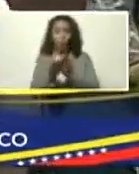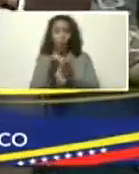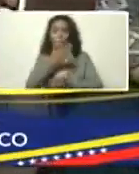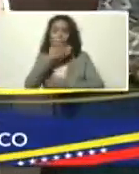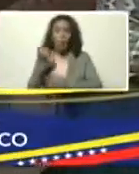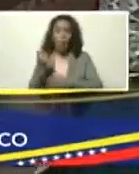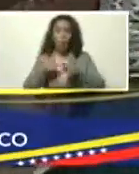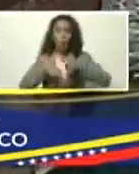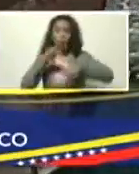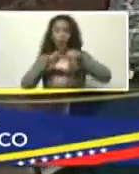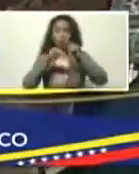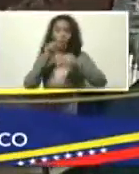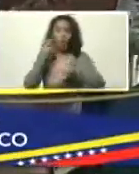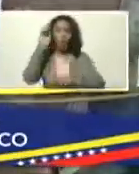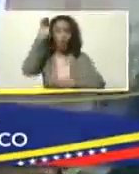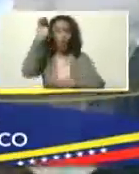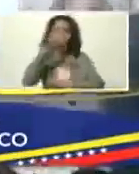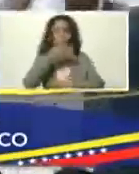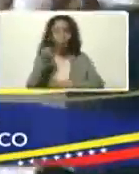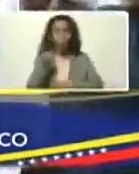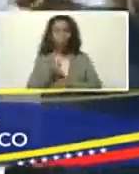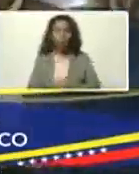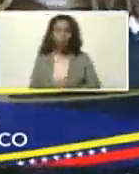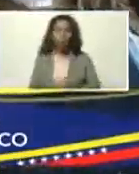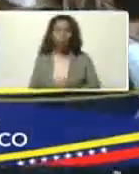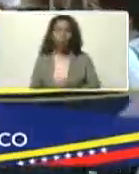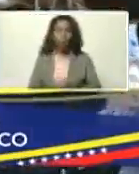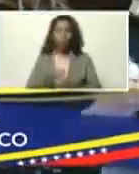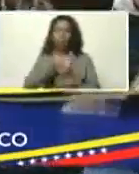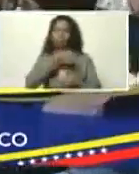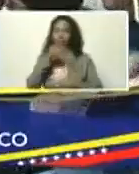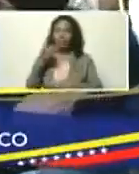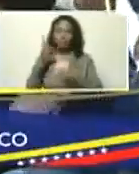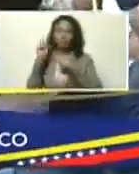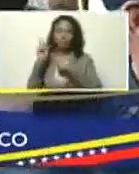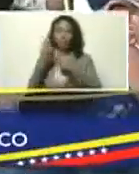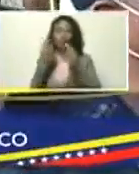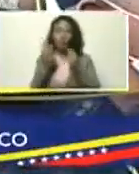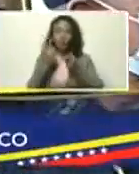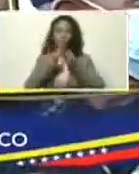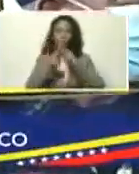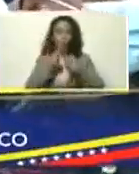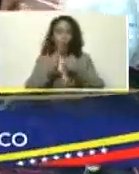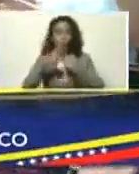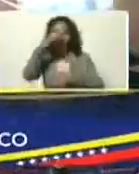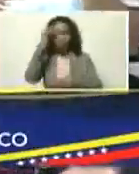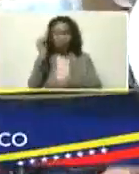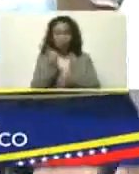mejor y un mundo posible, Presidente. Correcto. Bueno, hay tantas cosas que se están trabajando.